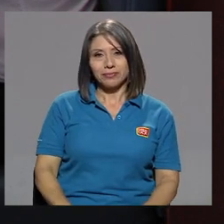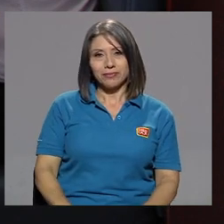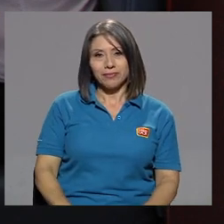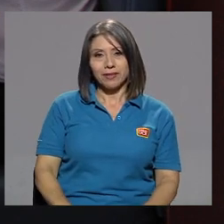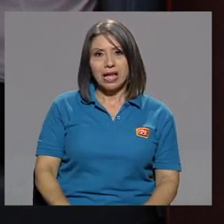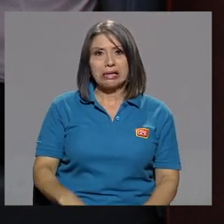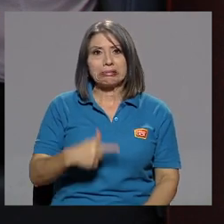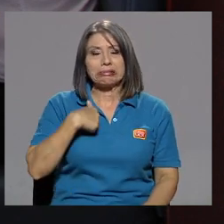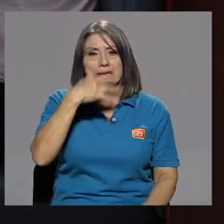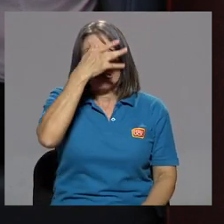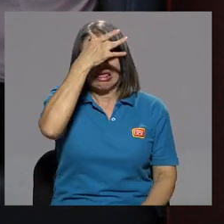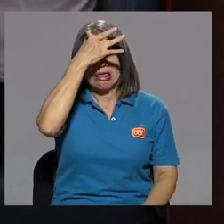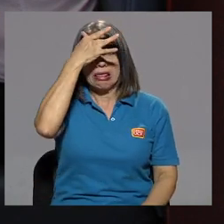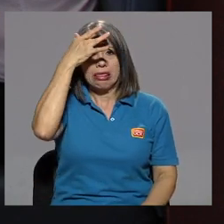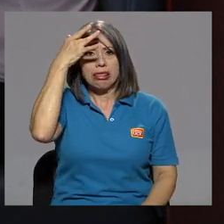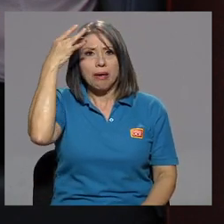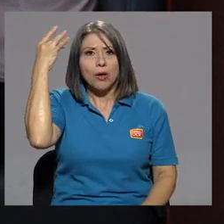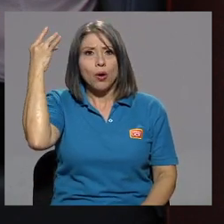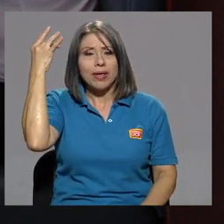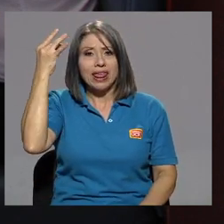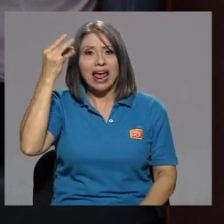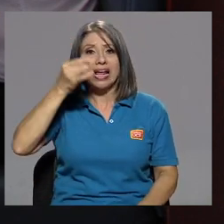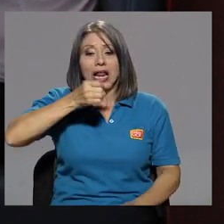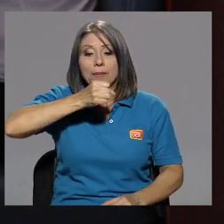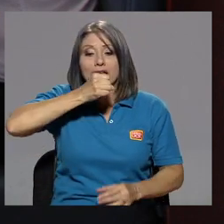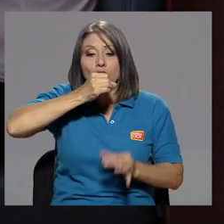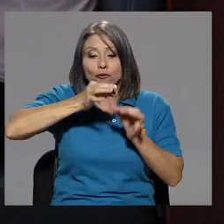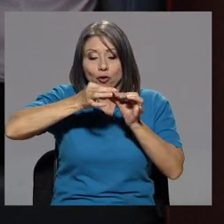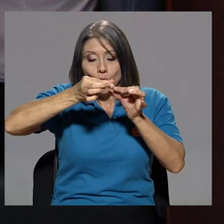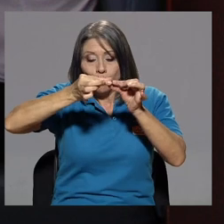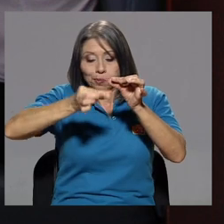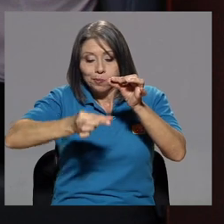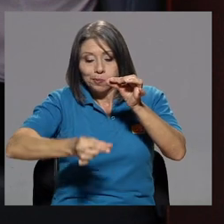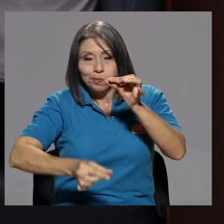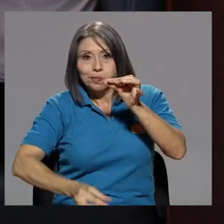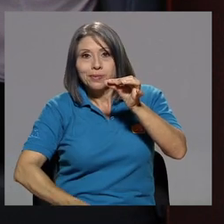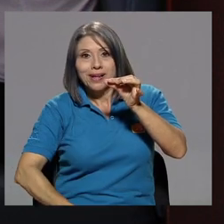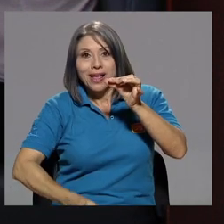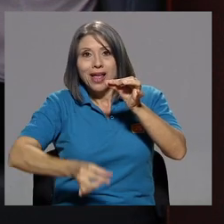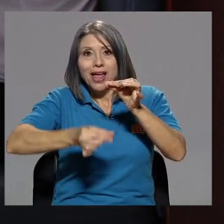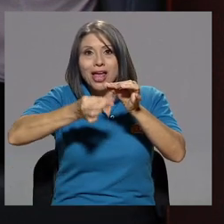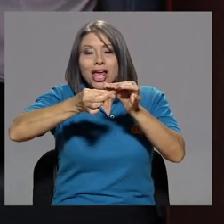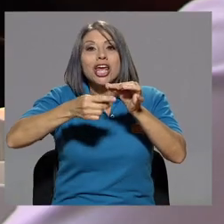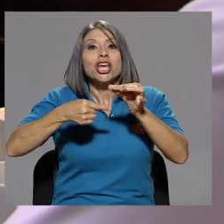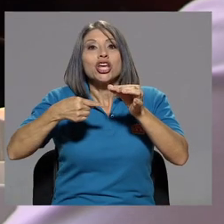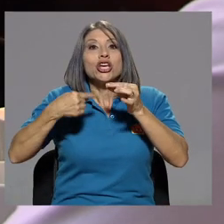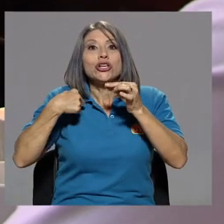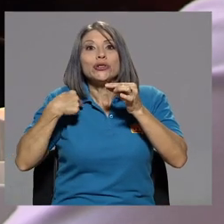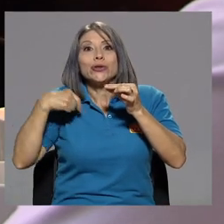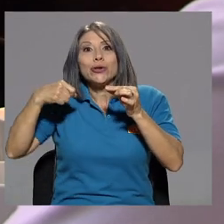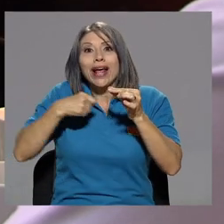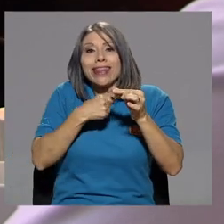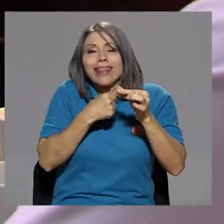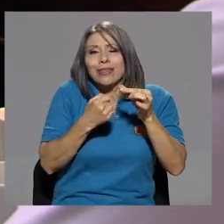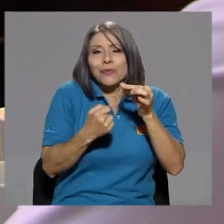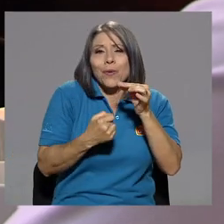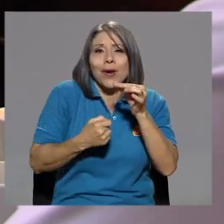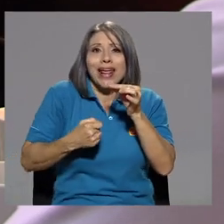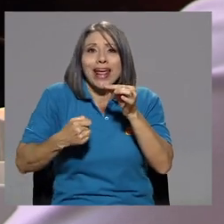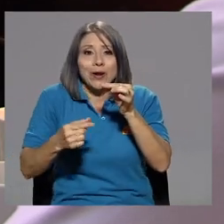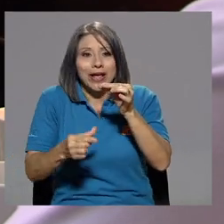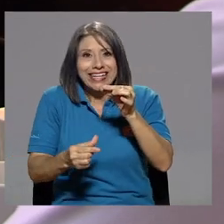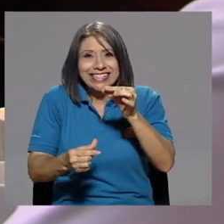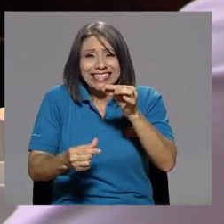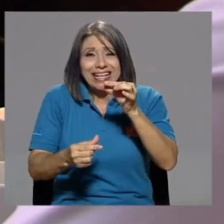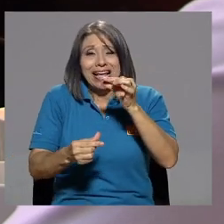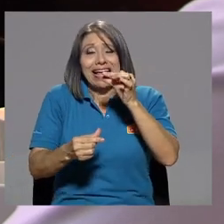Y se me olvida el pie del micrófono. Y estoy cantando un molero y se me viene, gracias a Dios que no me quebró el